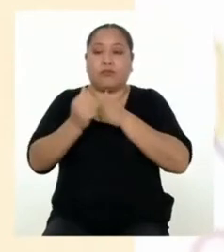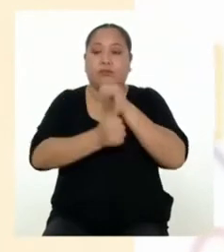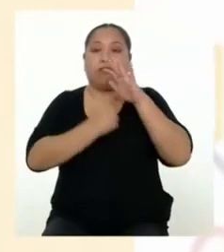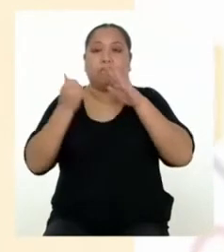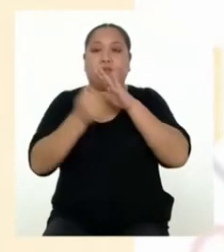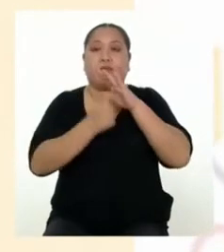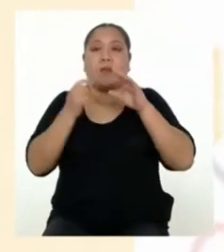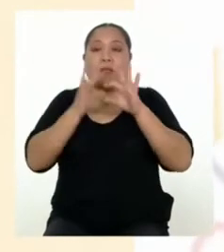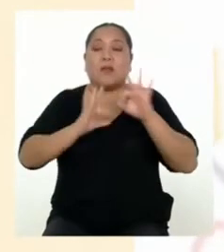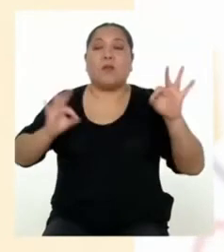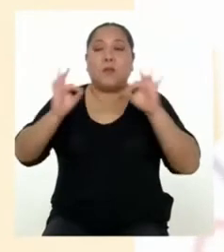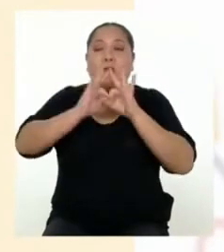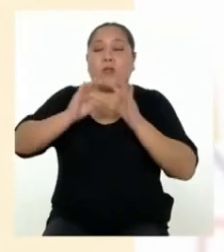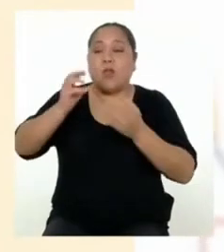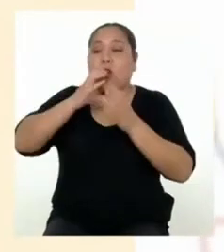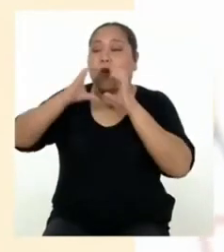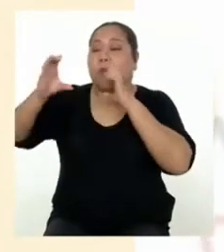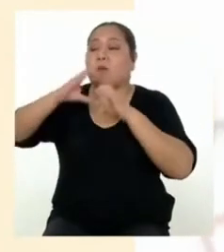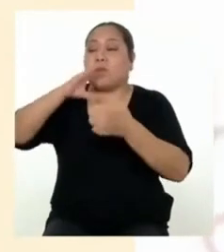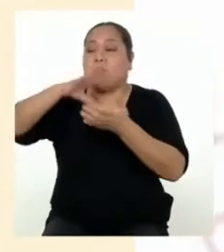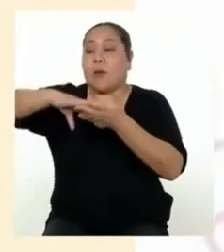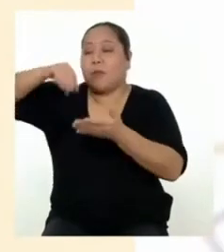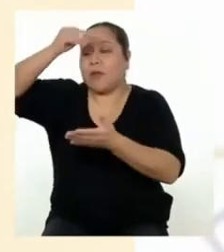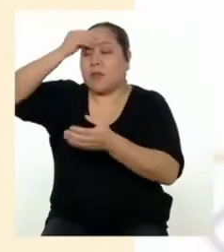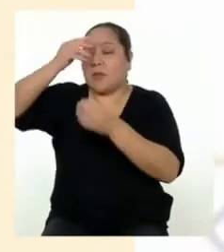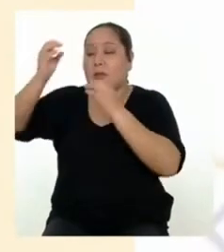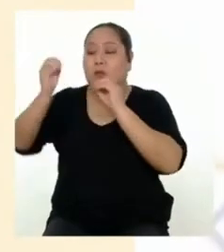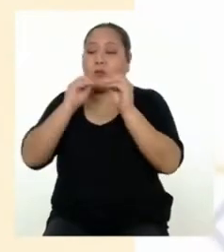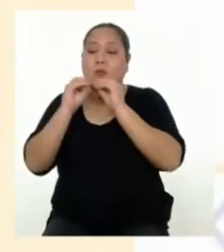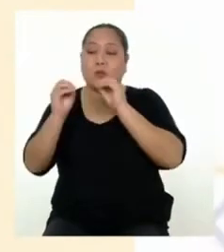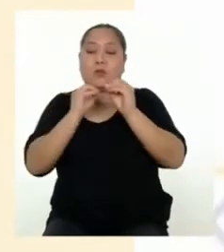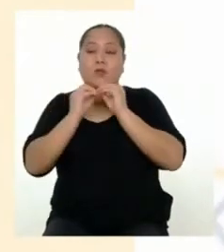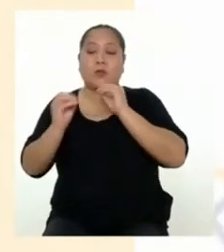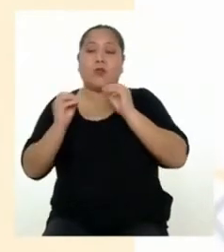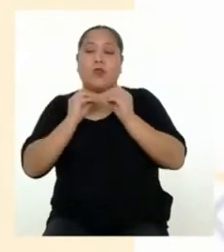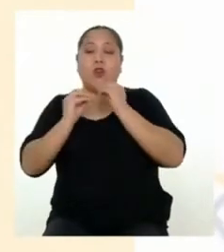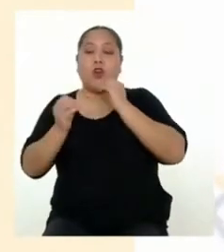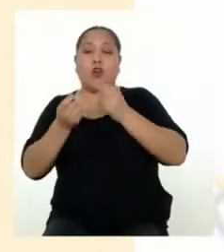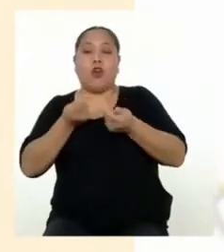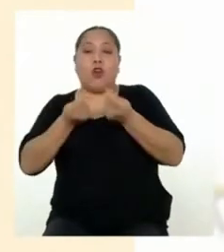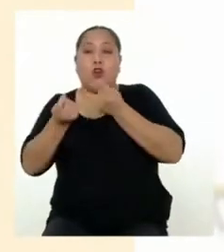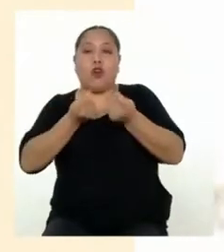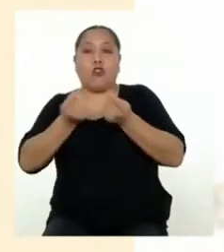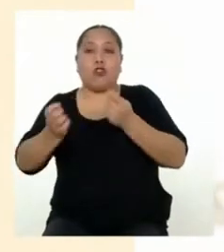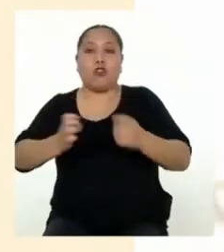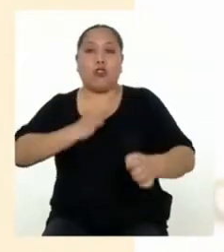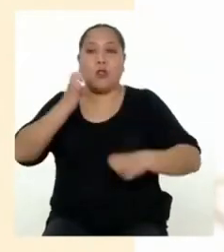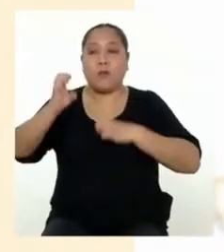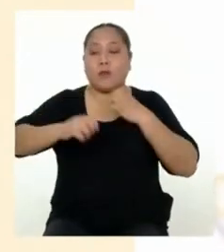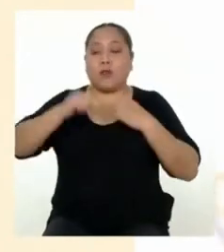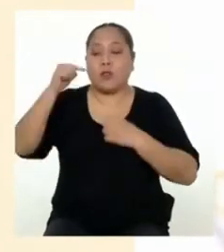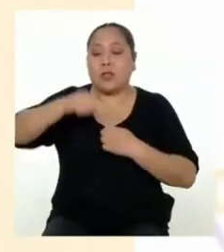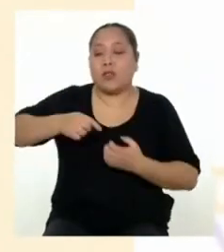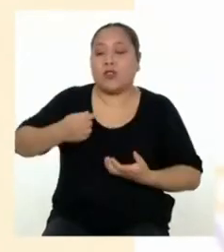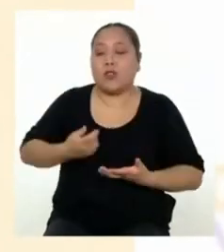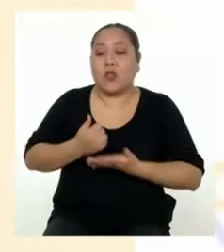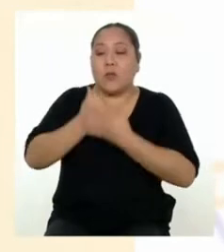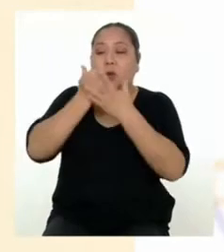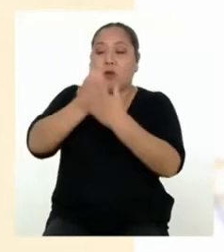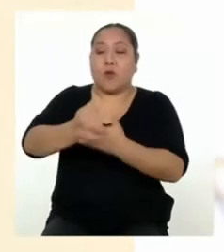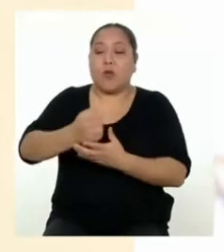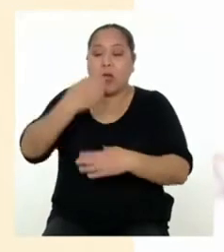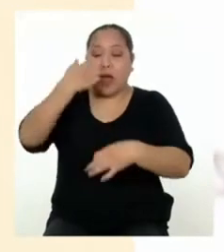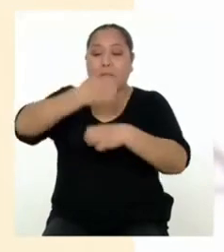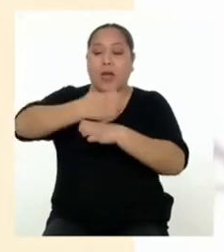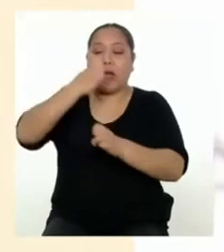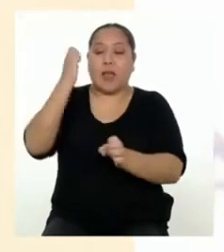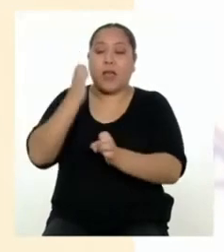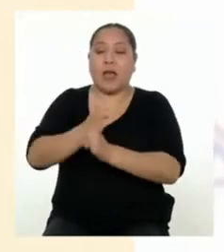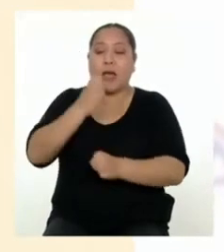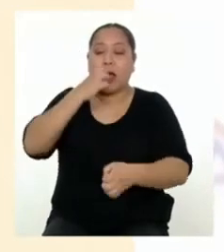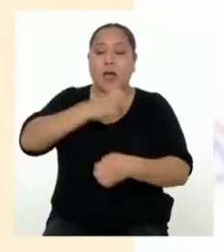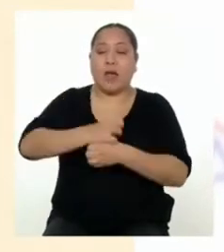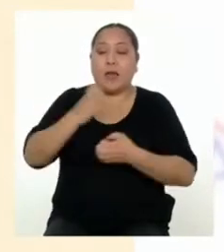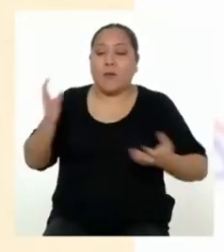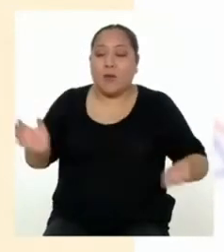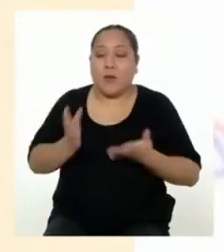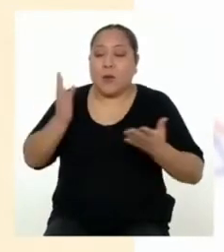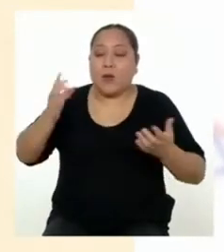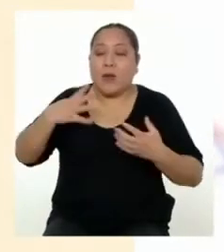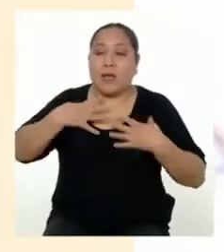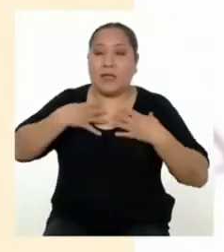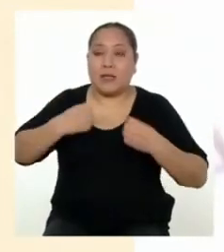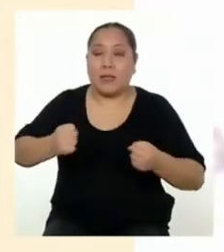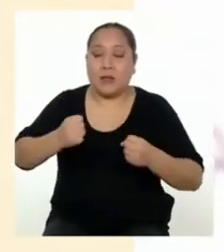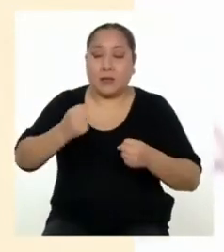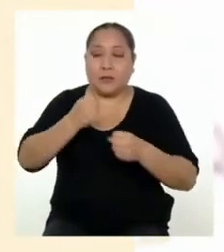importante conversar y aprender respecto a la regulación de emociones y cómo ella nos va a ayudar a crear y promover una sana